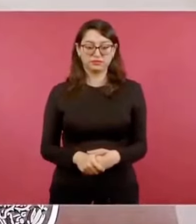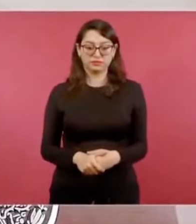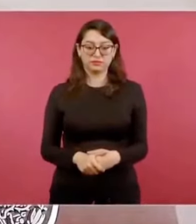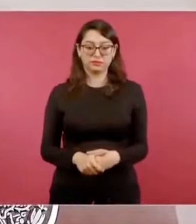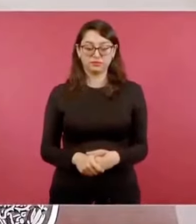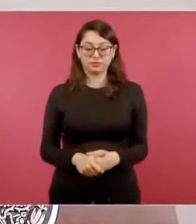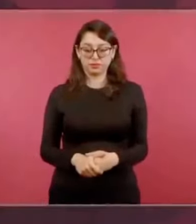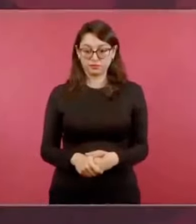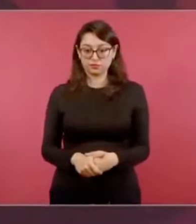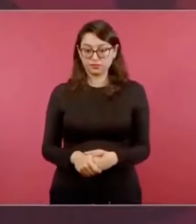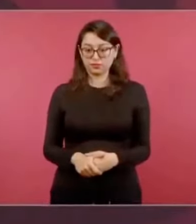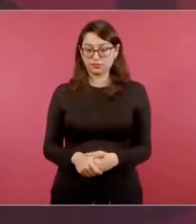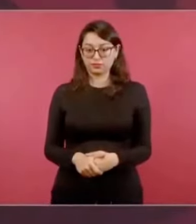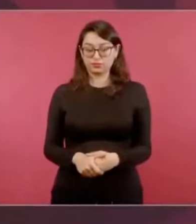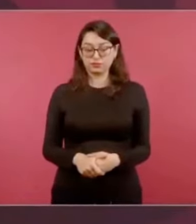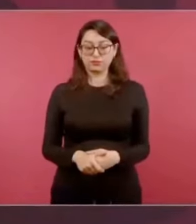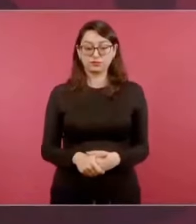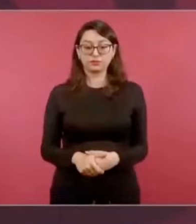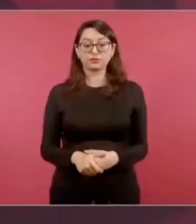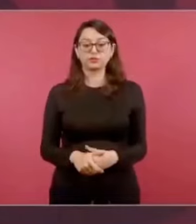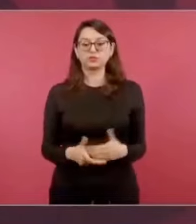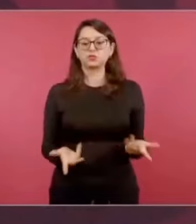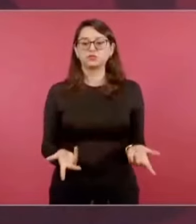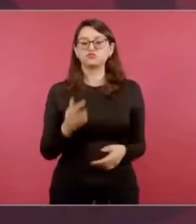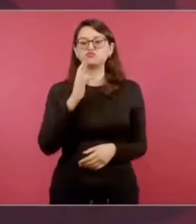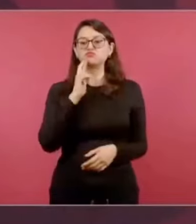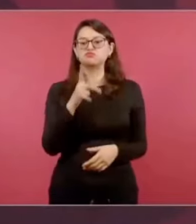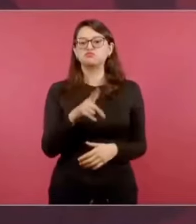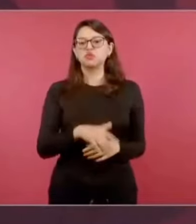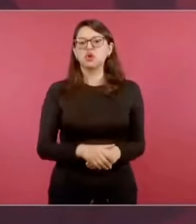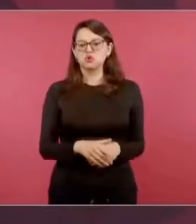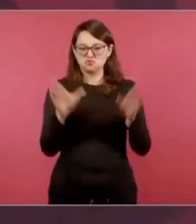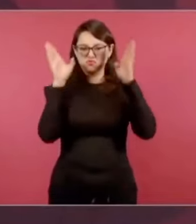es mejor conservadurismo